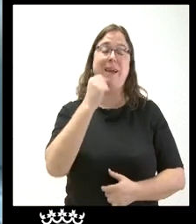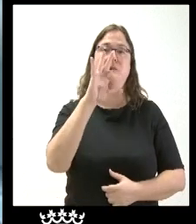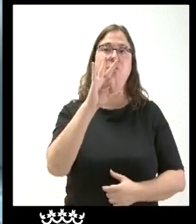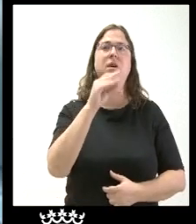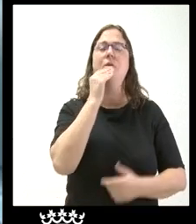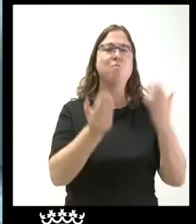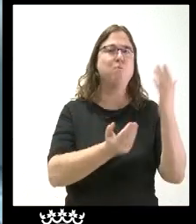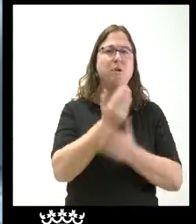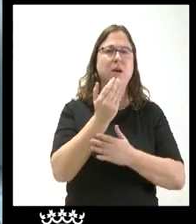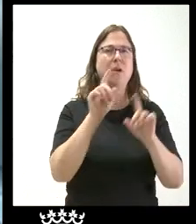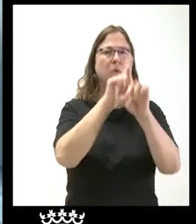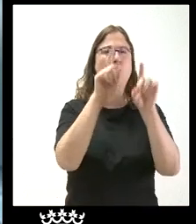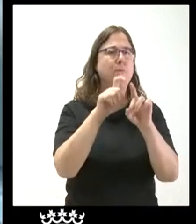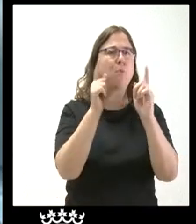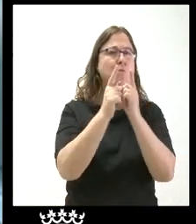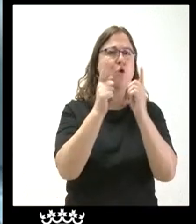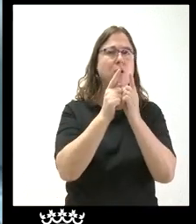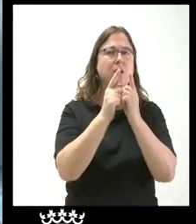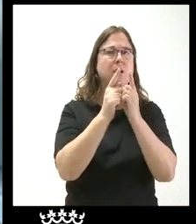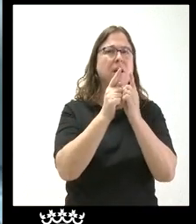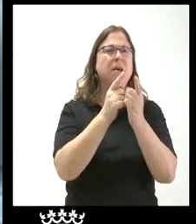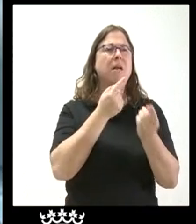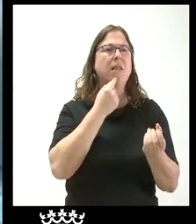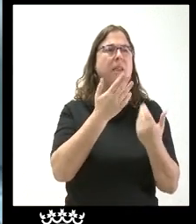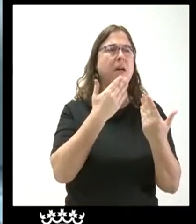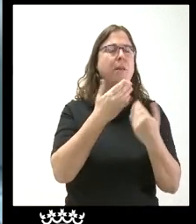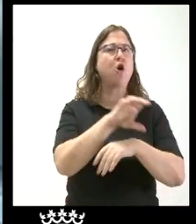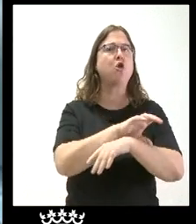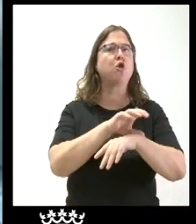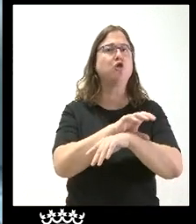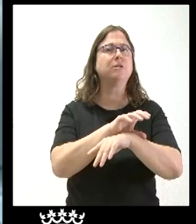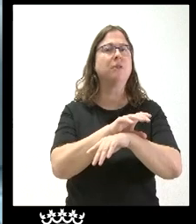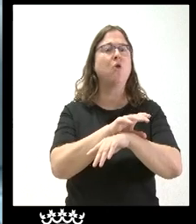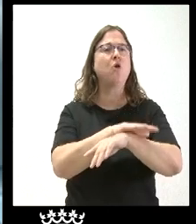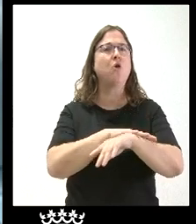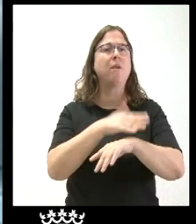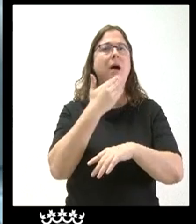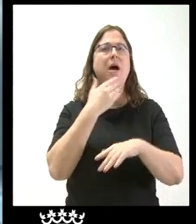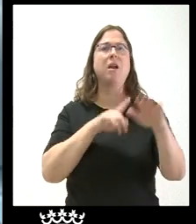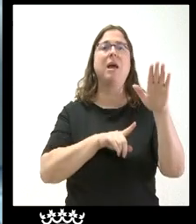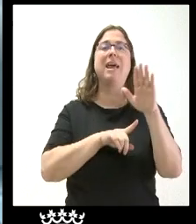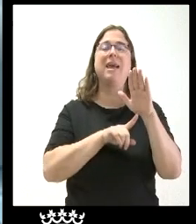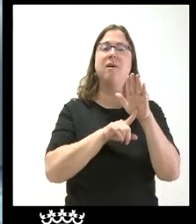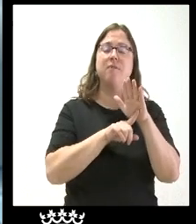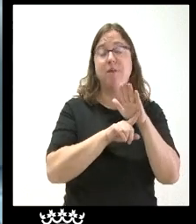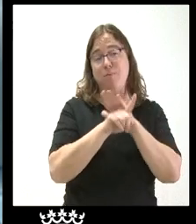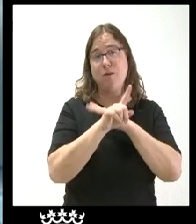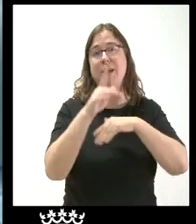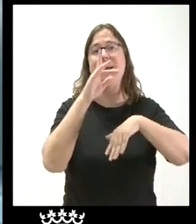Buenos días una pregunta muy breve si han comentado algo en el consejo de gobierno de la evolución de la enfermedad hemorrágica